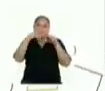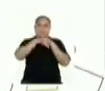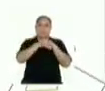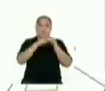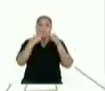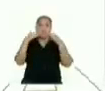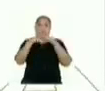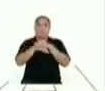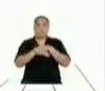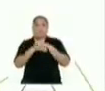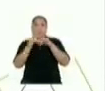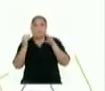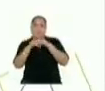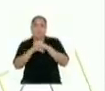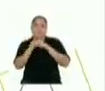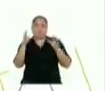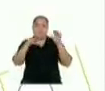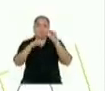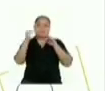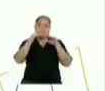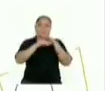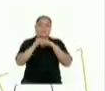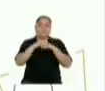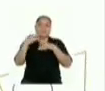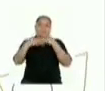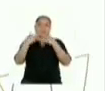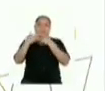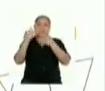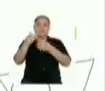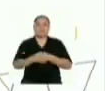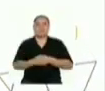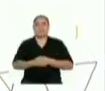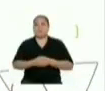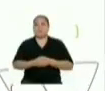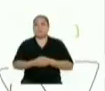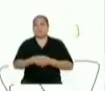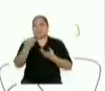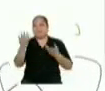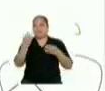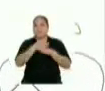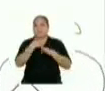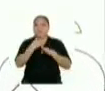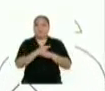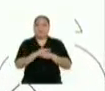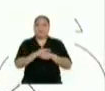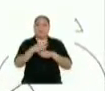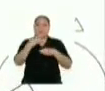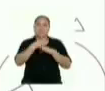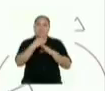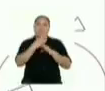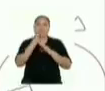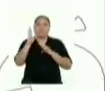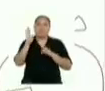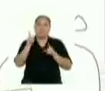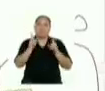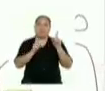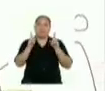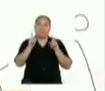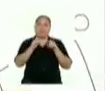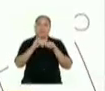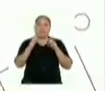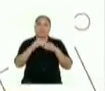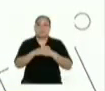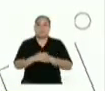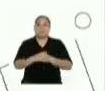a los bolsillos, de un módulo al otro, y así sucesivamente. De tal manera que van formando puntas